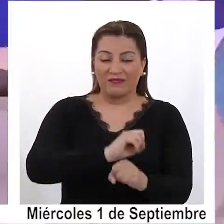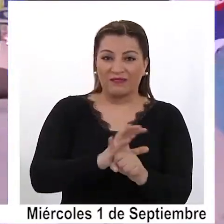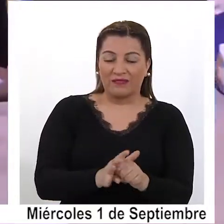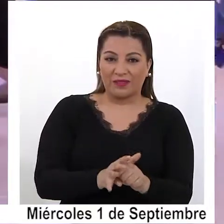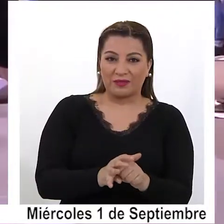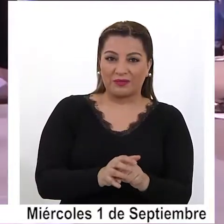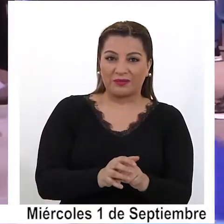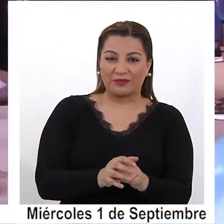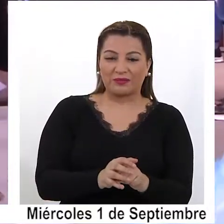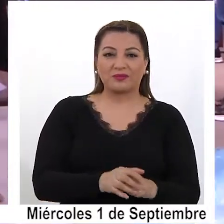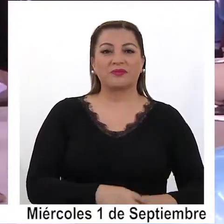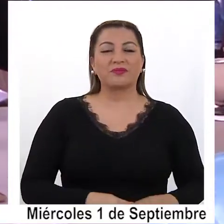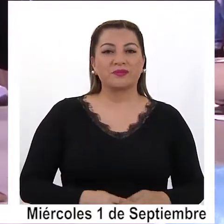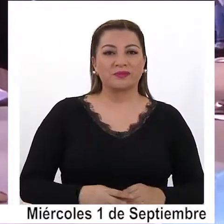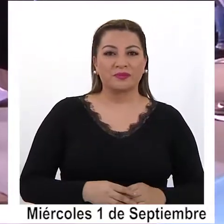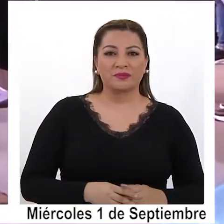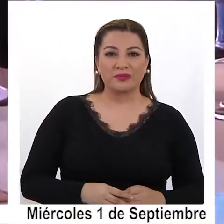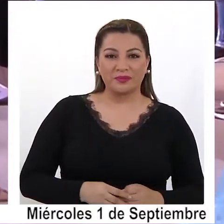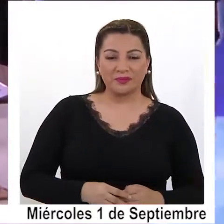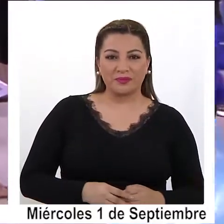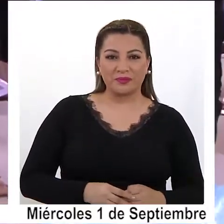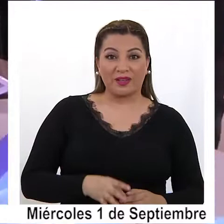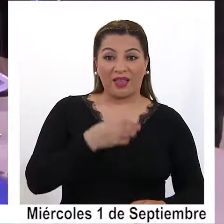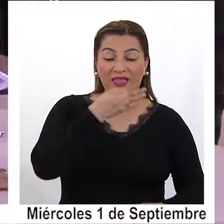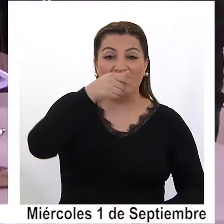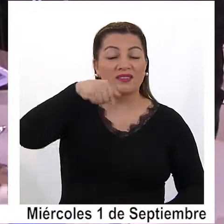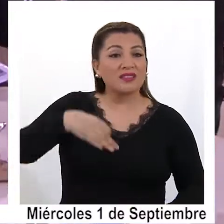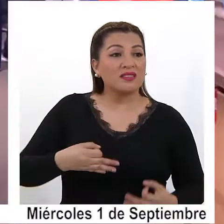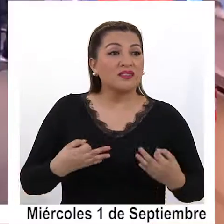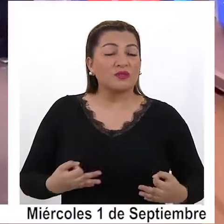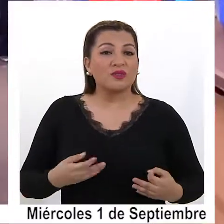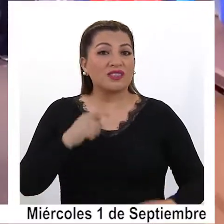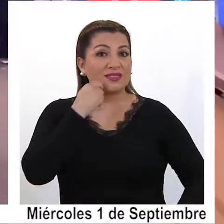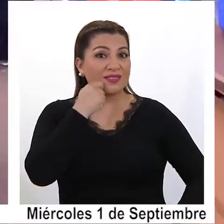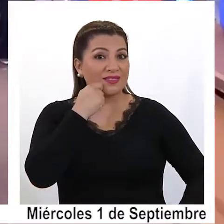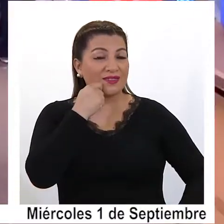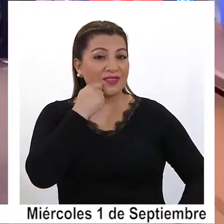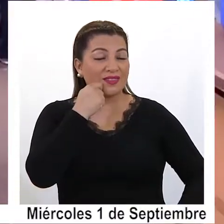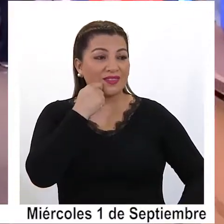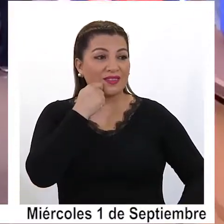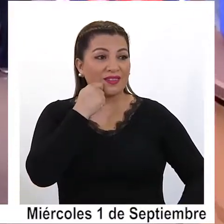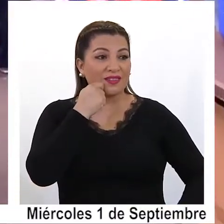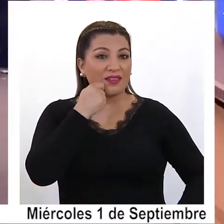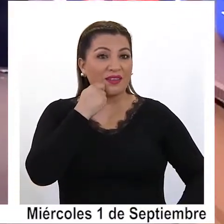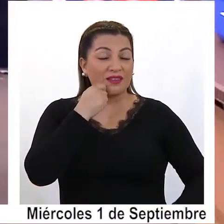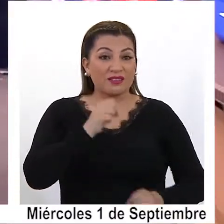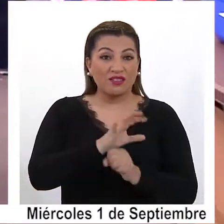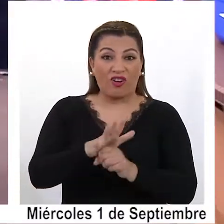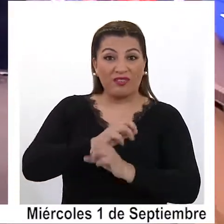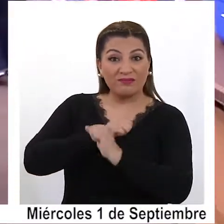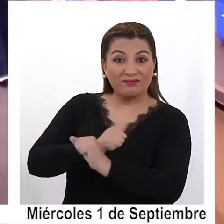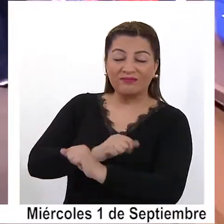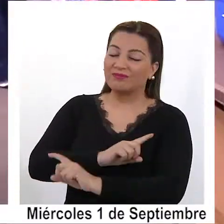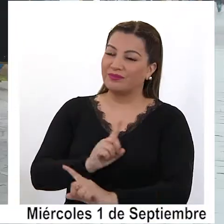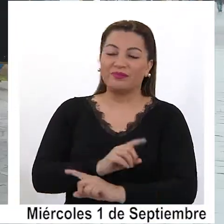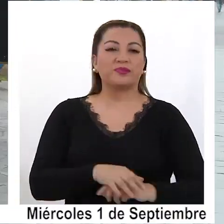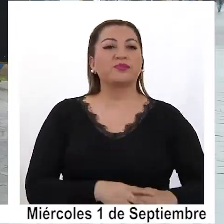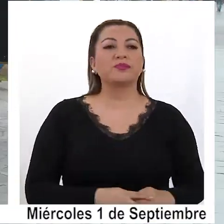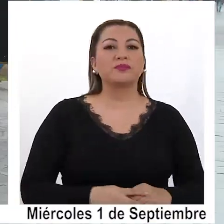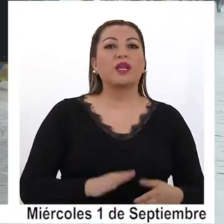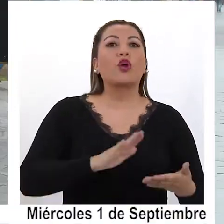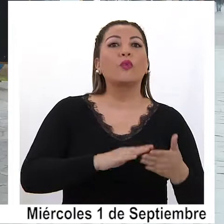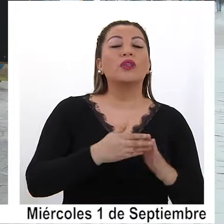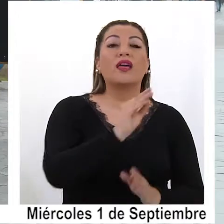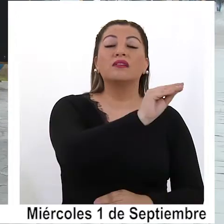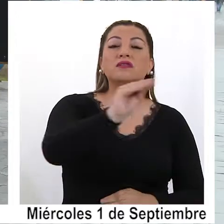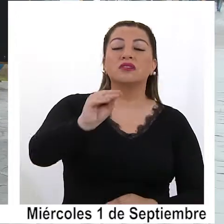en etapa de contagio. Sin embargo, aseguró que ello no significa dar por ganada la pandemia. Yo llamo a la comunidad